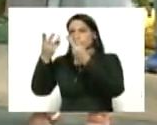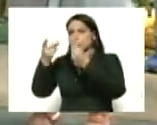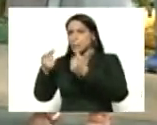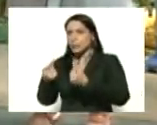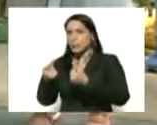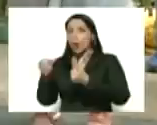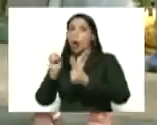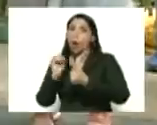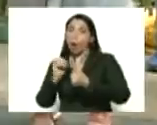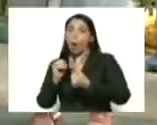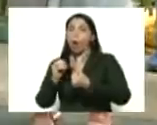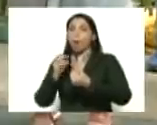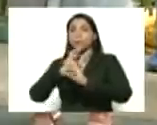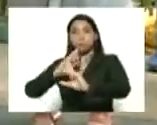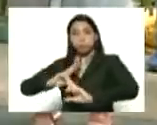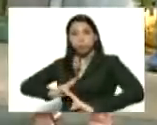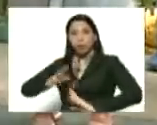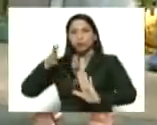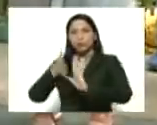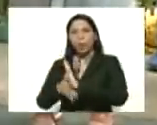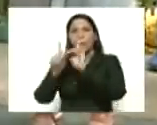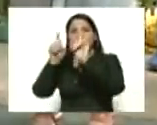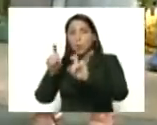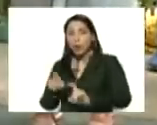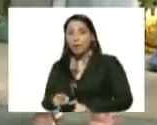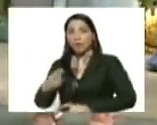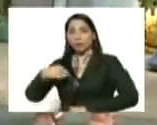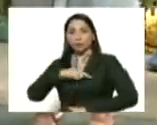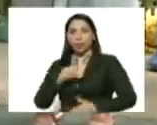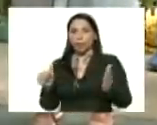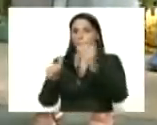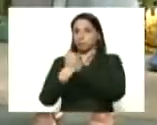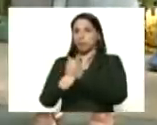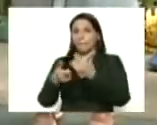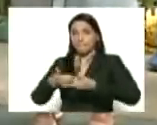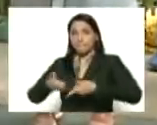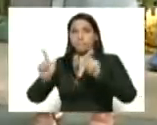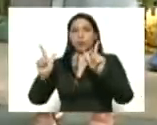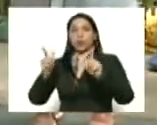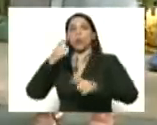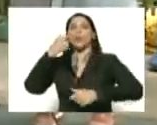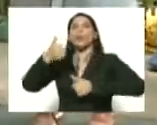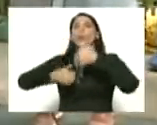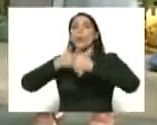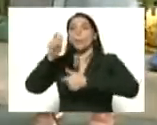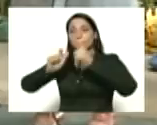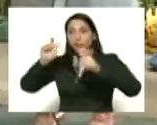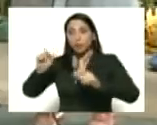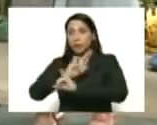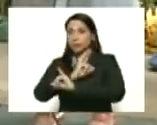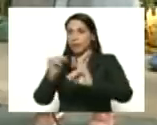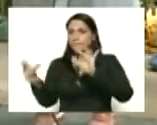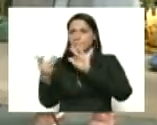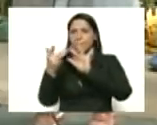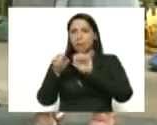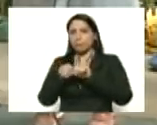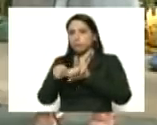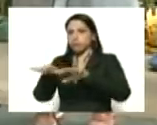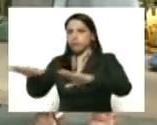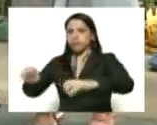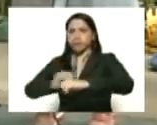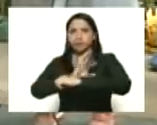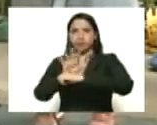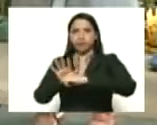nos van a dar una razón de la pesquisa de la que estamos haciendo y nos permite determinar cuántas personas han tenido contacto con el COVID-19